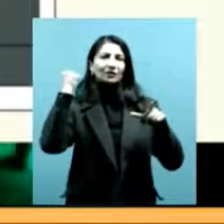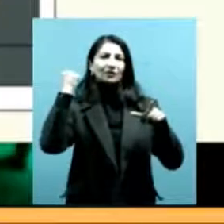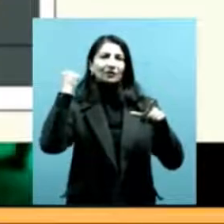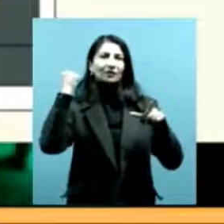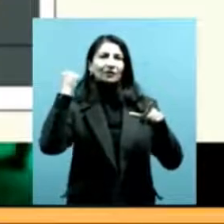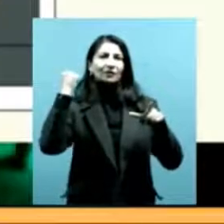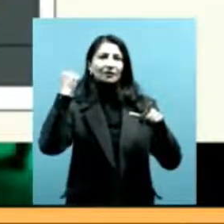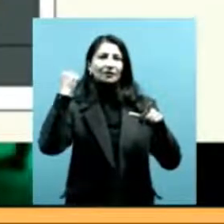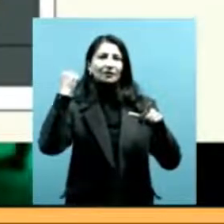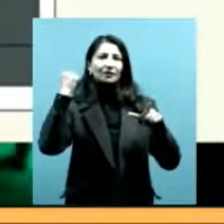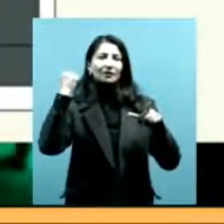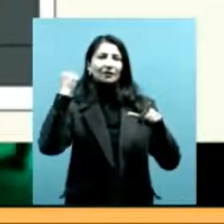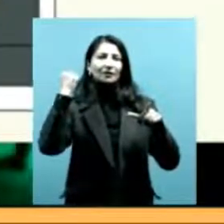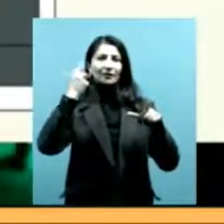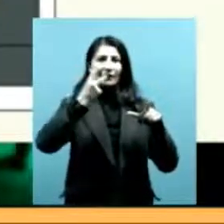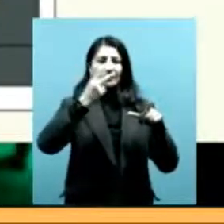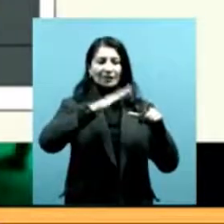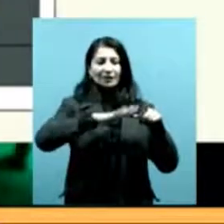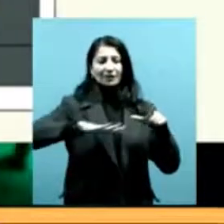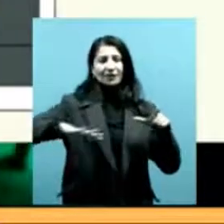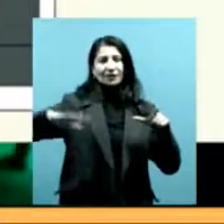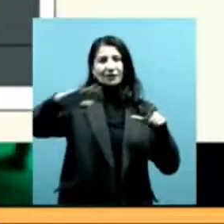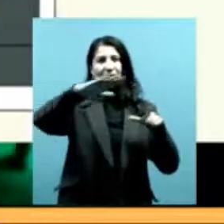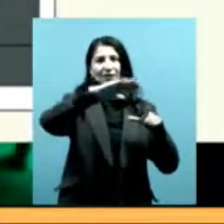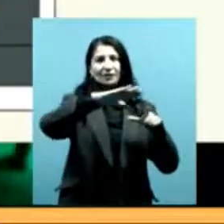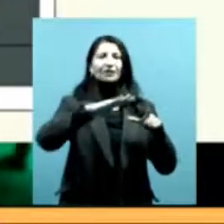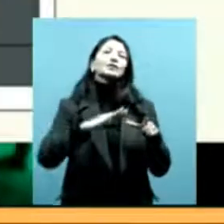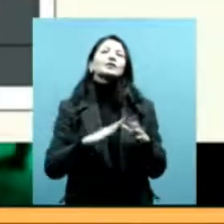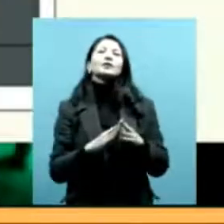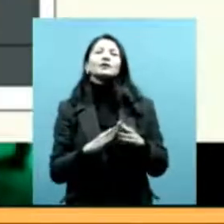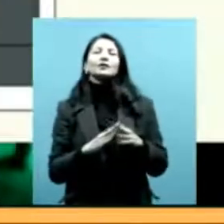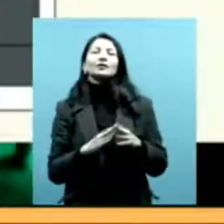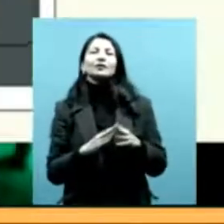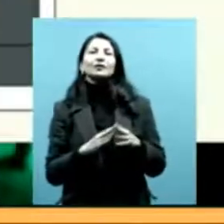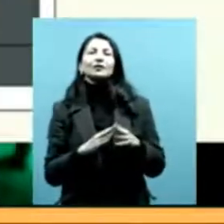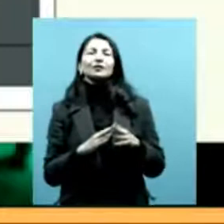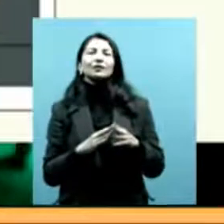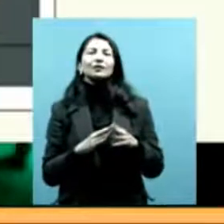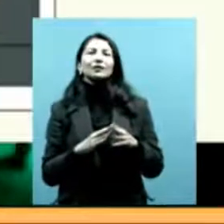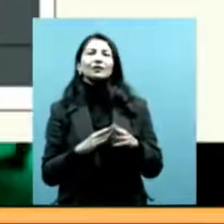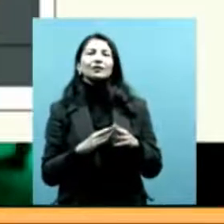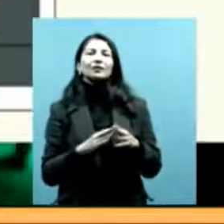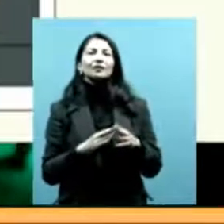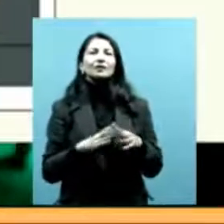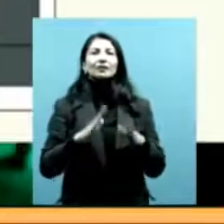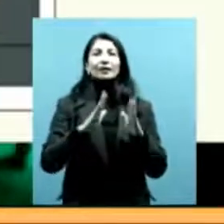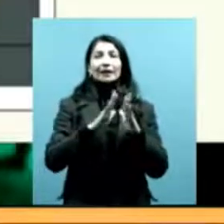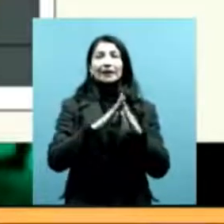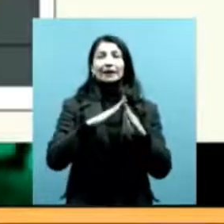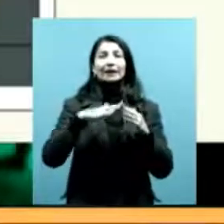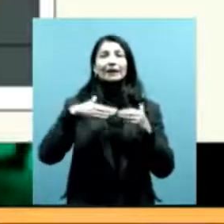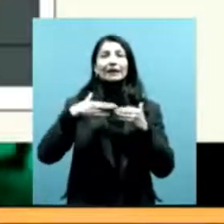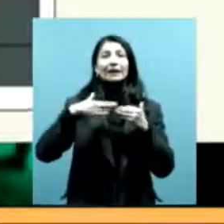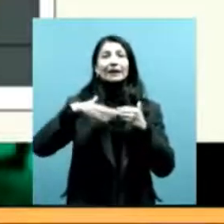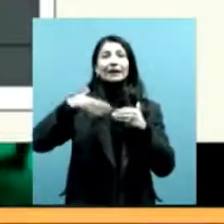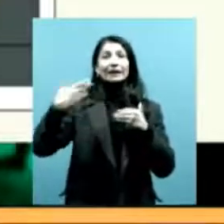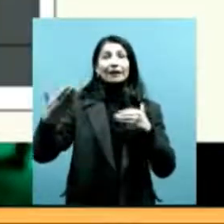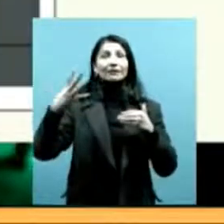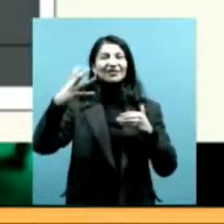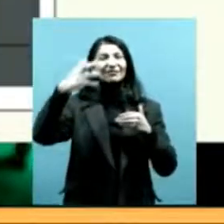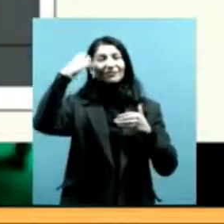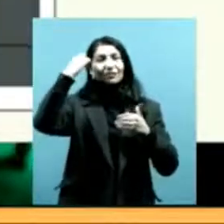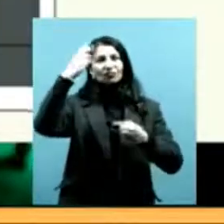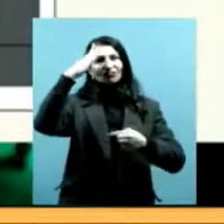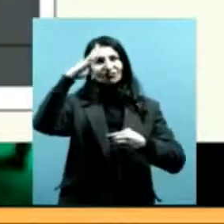antes de las campañas militares. Estamos mencionando el territorio histórico que es después de las campañas militares y de los campos de concentración